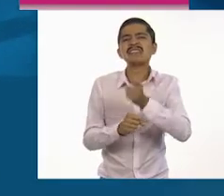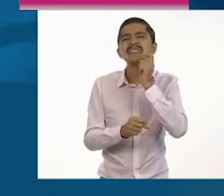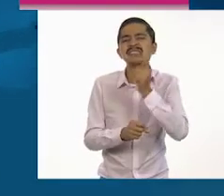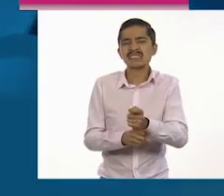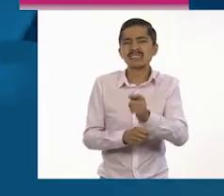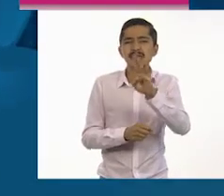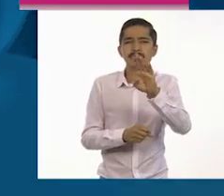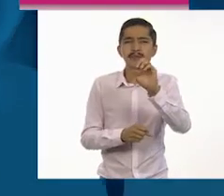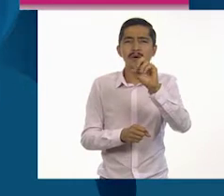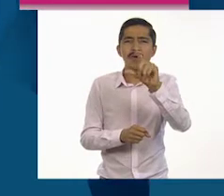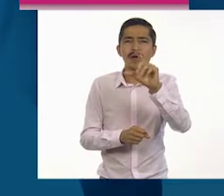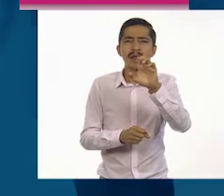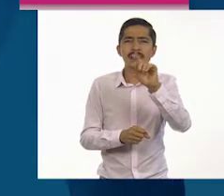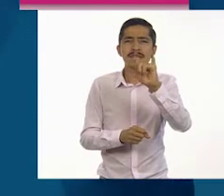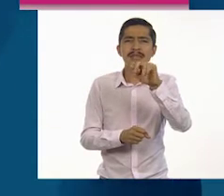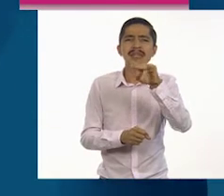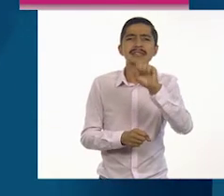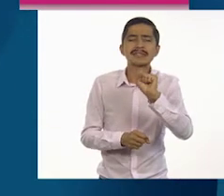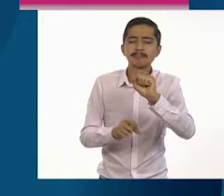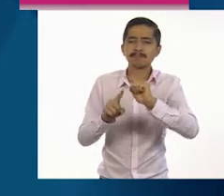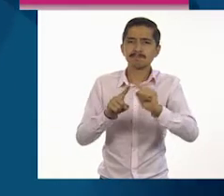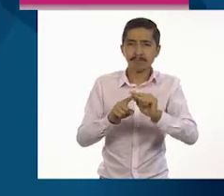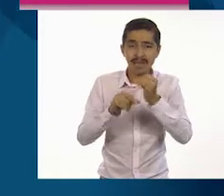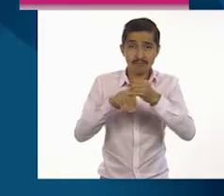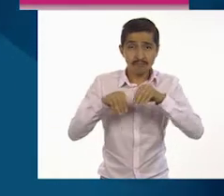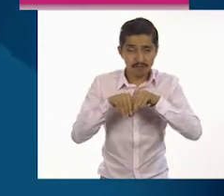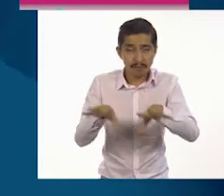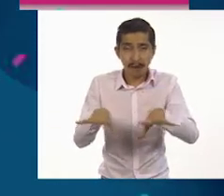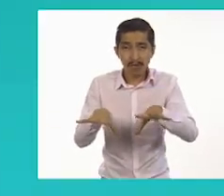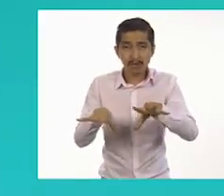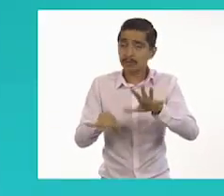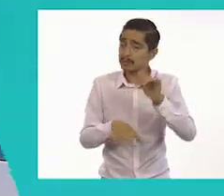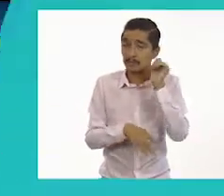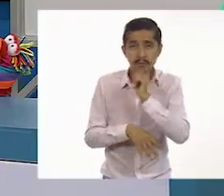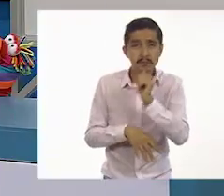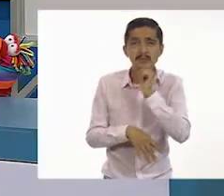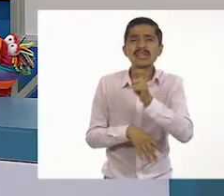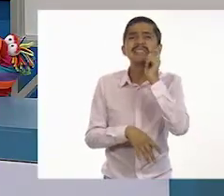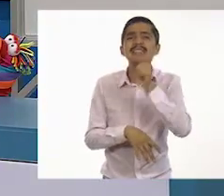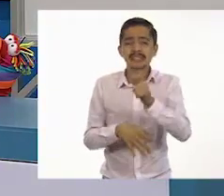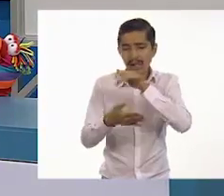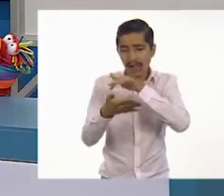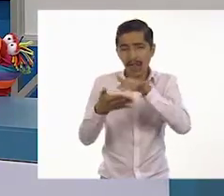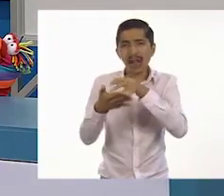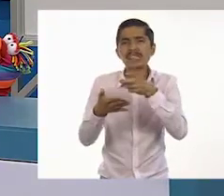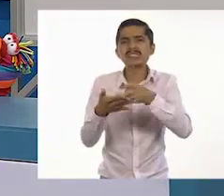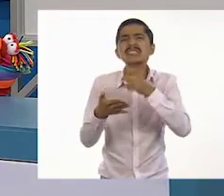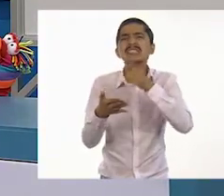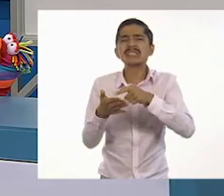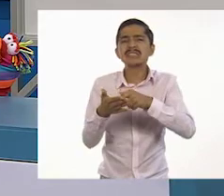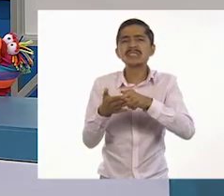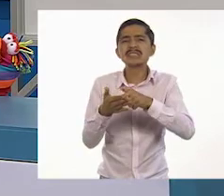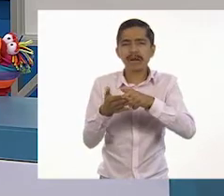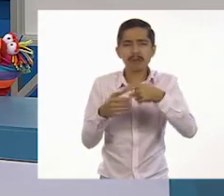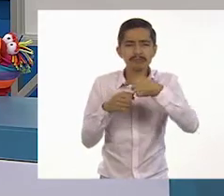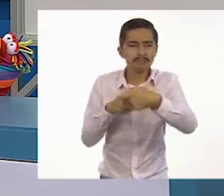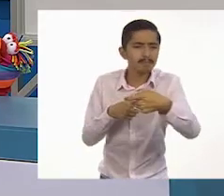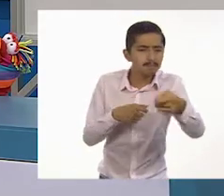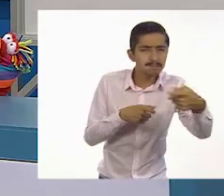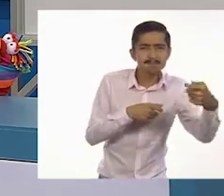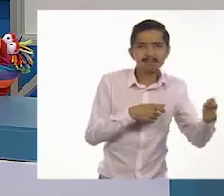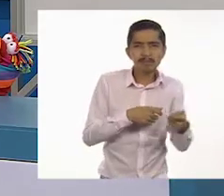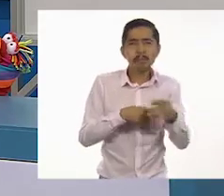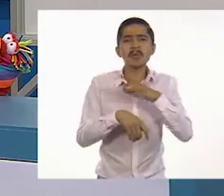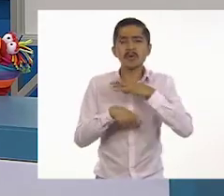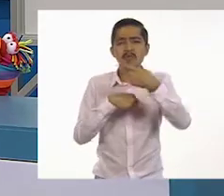boletines. Un boletín informativo, por lo general, es un texto que se distribuye en forma regular. Puede